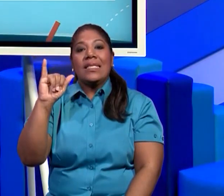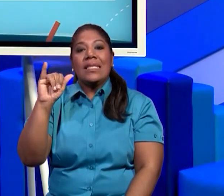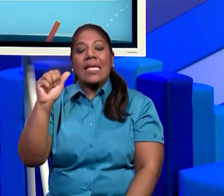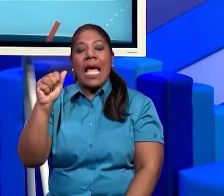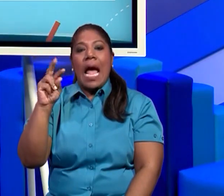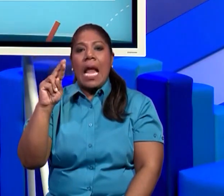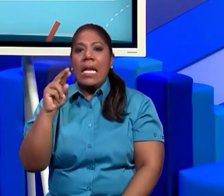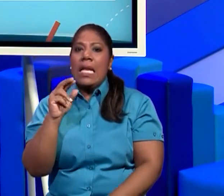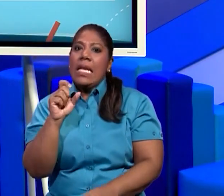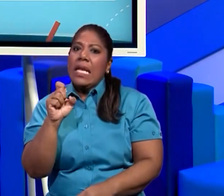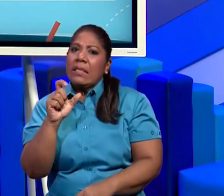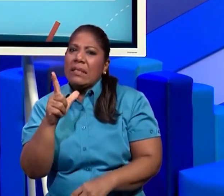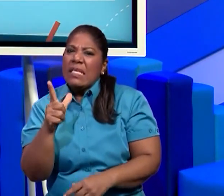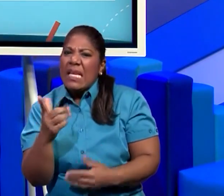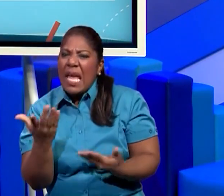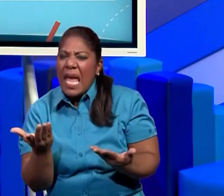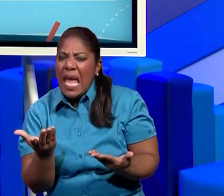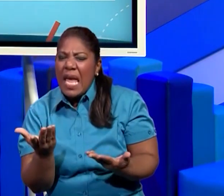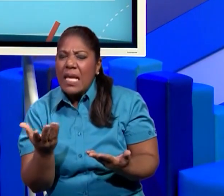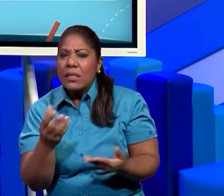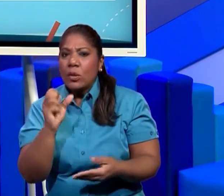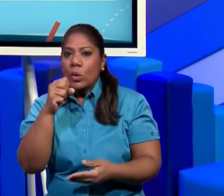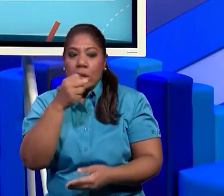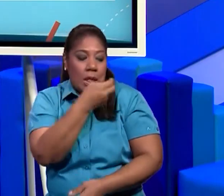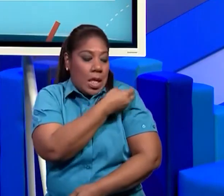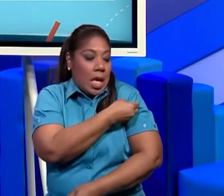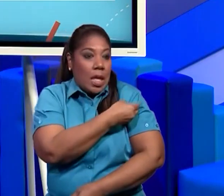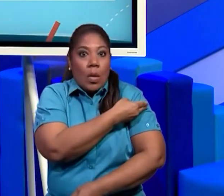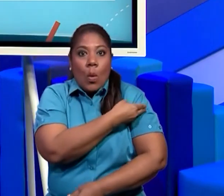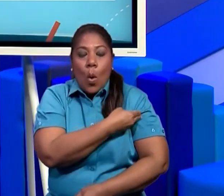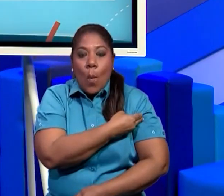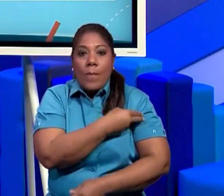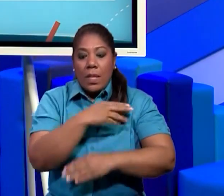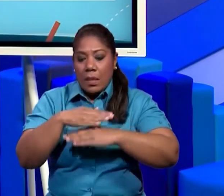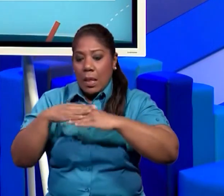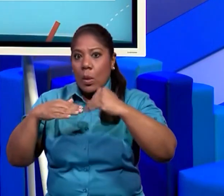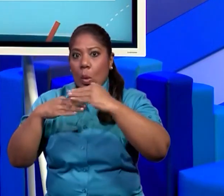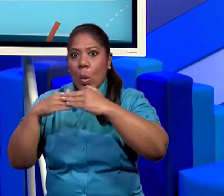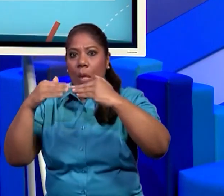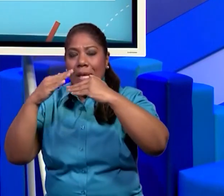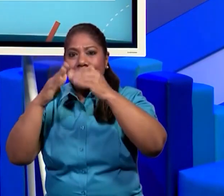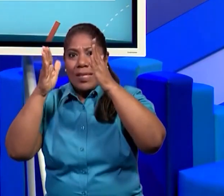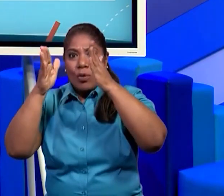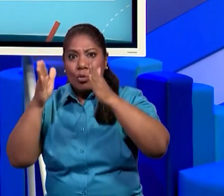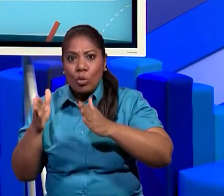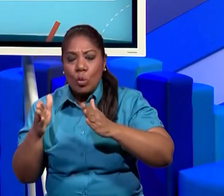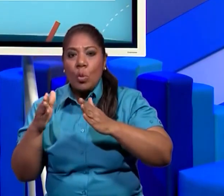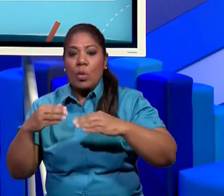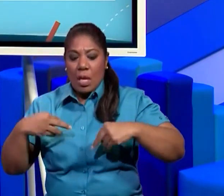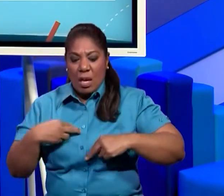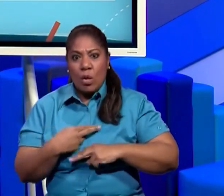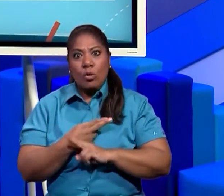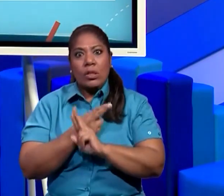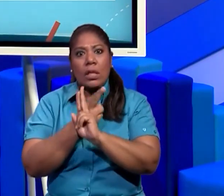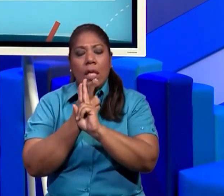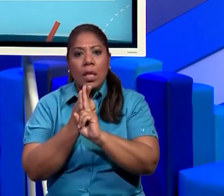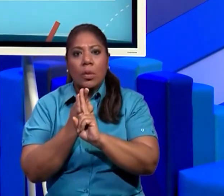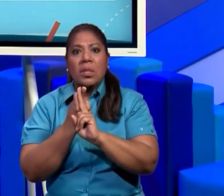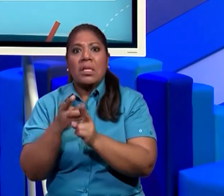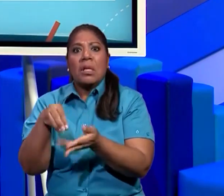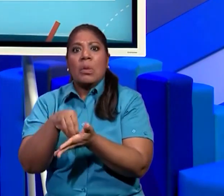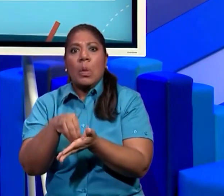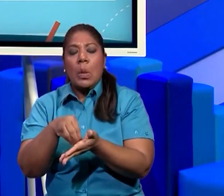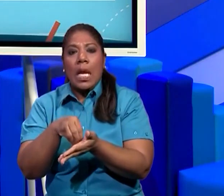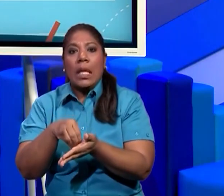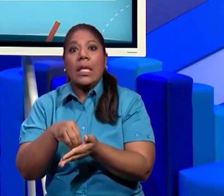hospitales, los supermercados, el cemento, la tierra, las canchas